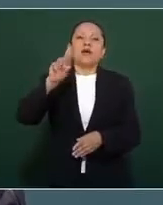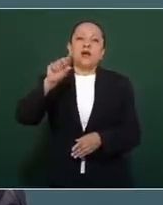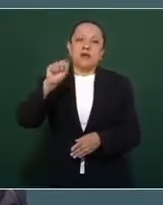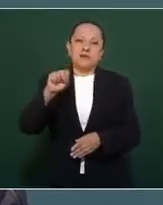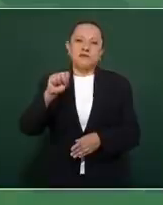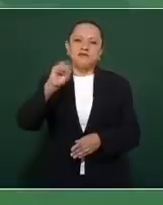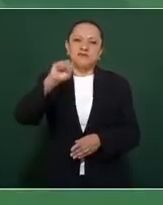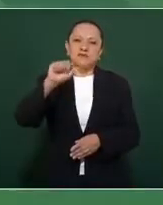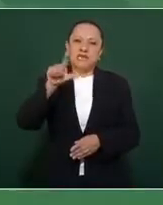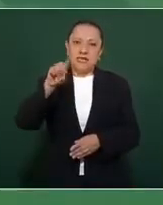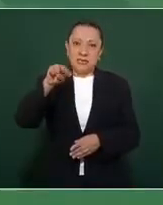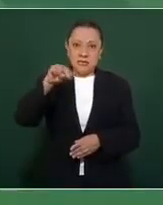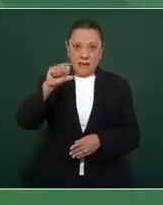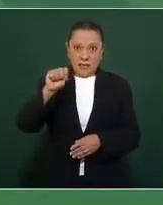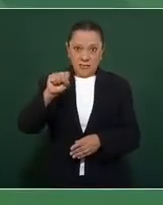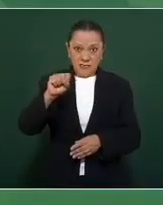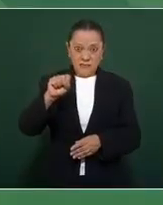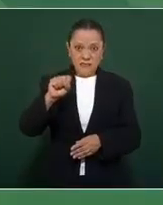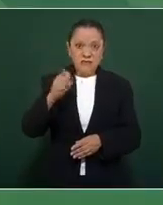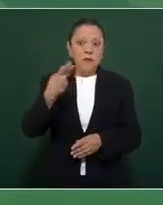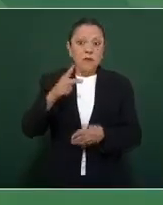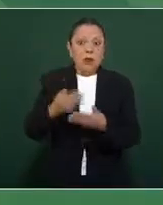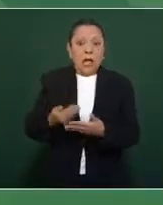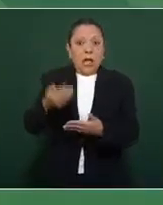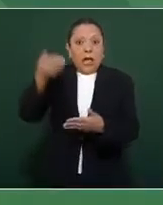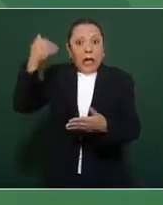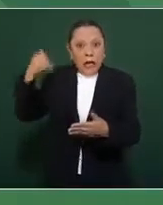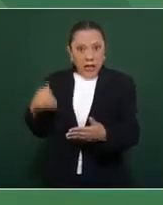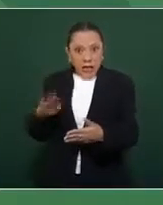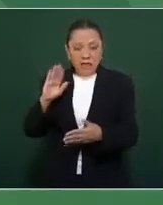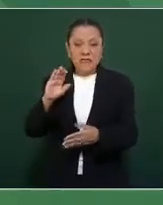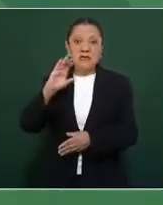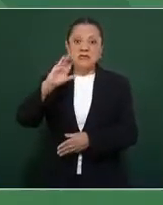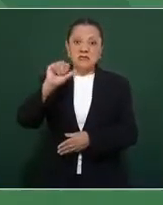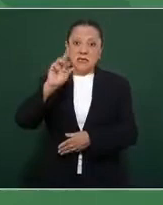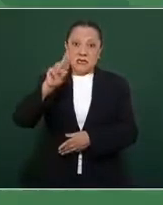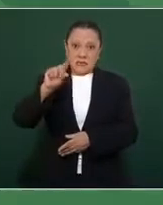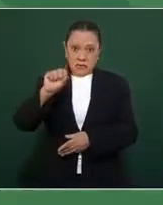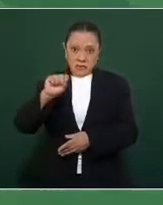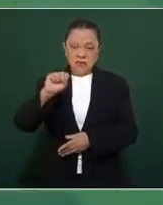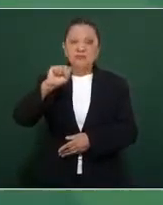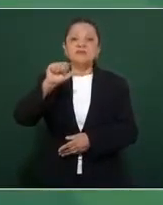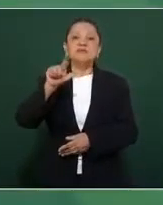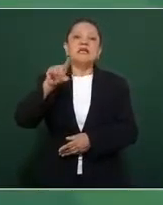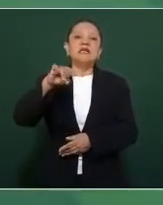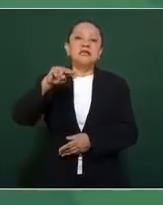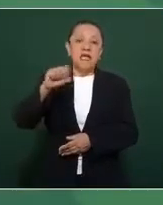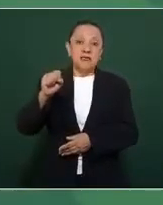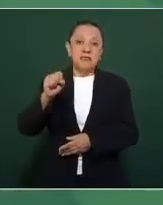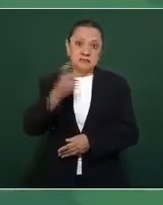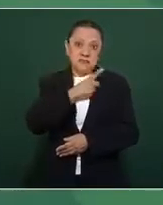Antes de Salinas, sólo la Comisión Federal de Electricidad